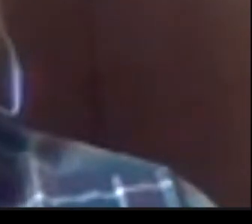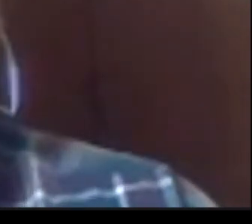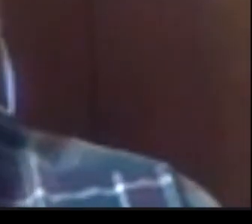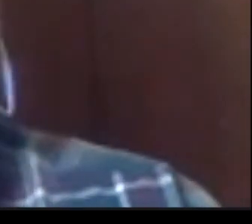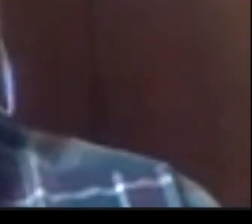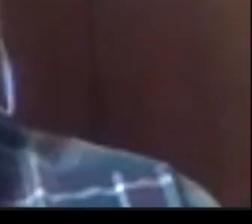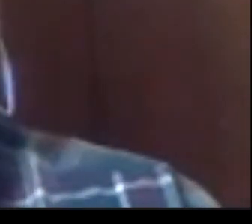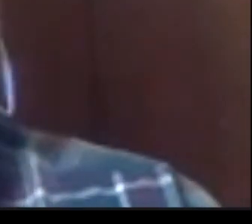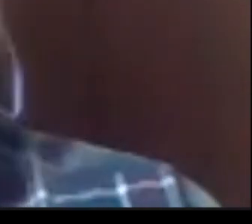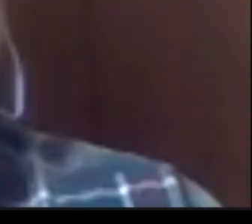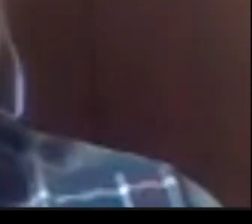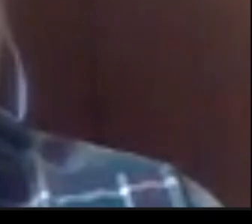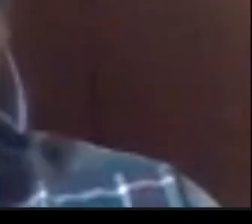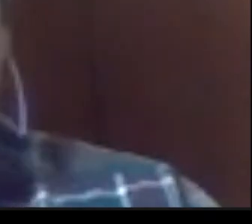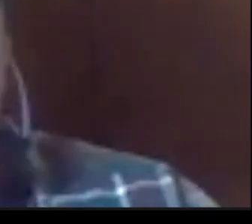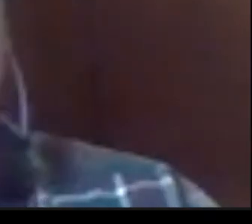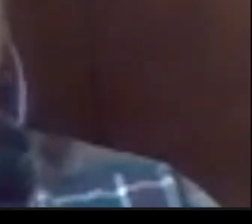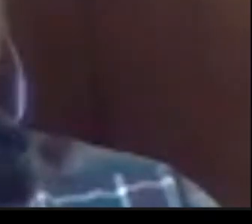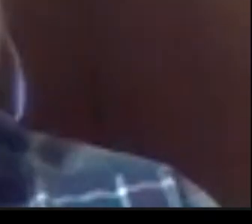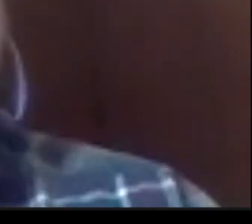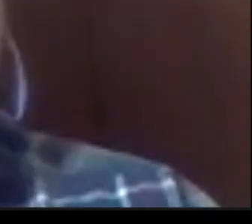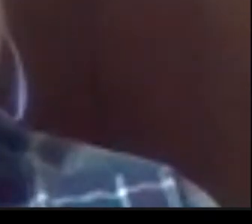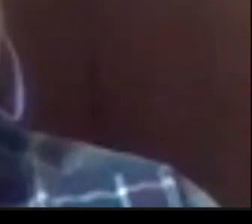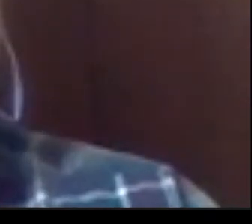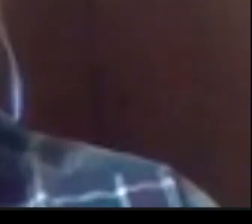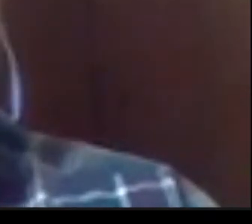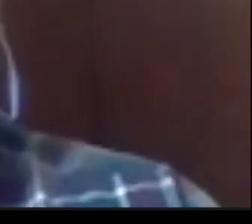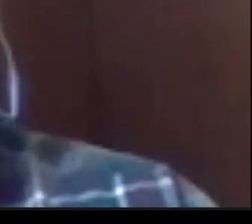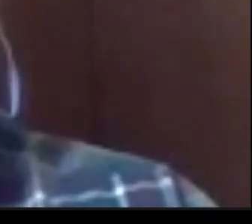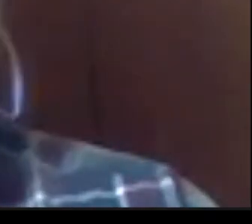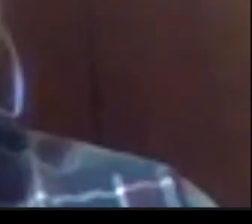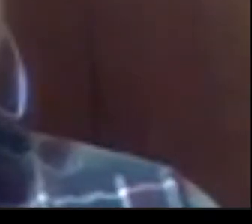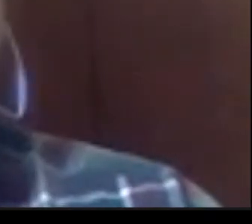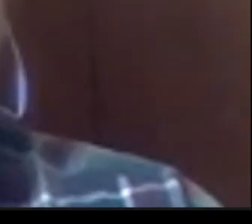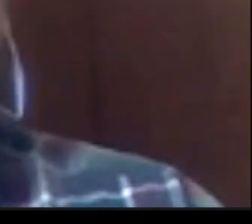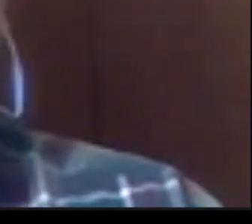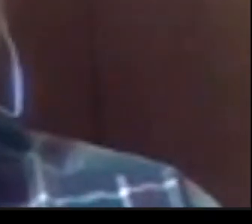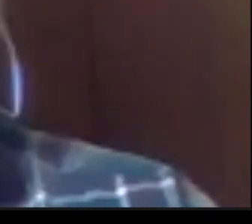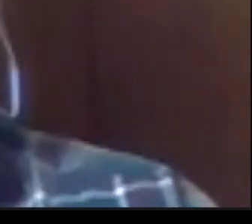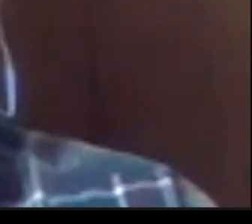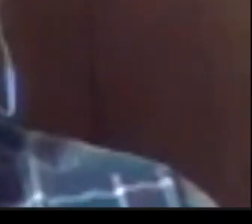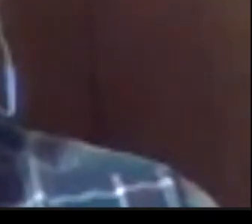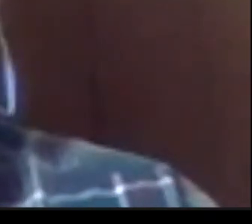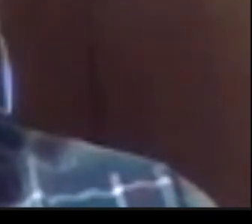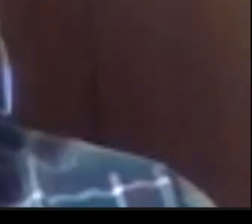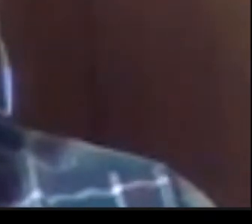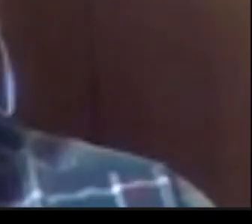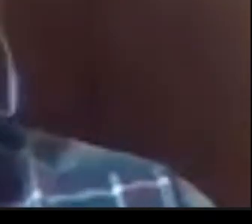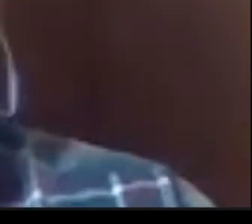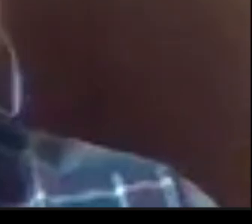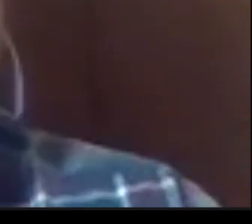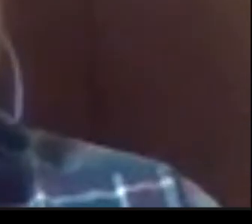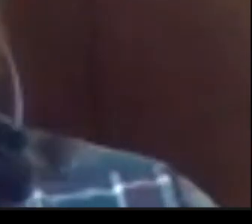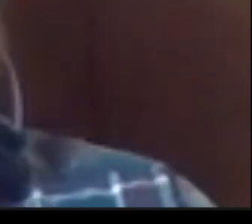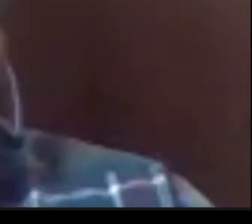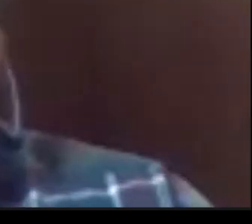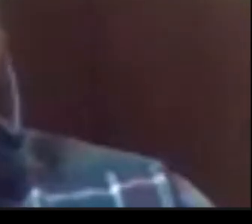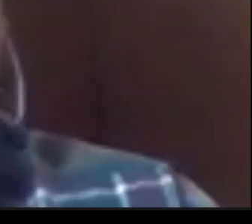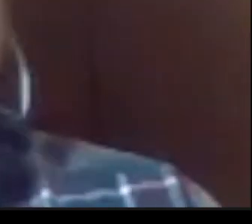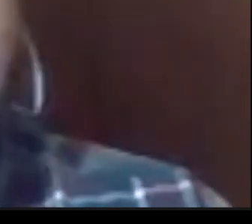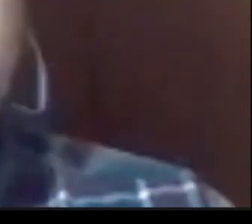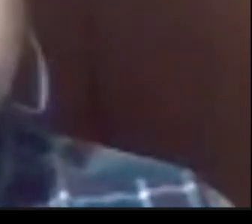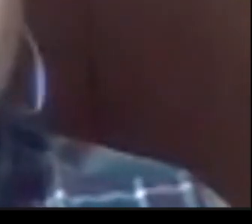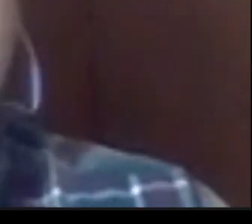¿ya? Cabe destacar que este conversatorio está organizado desde la Facultad de Filosofía y Humanidades de la Universidad Austral de Chile